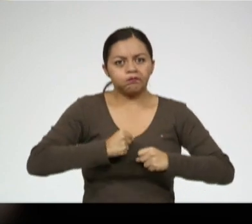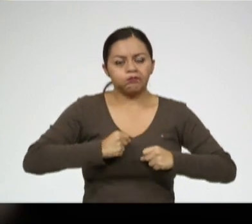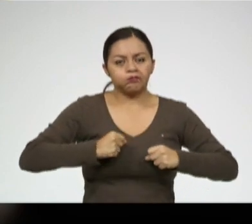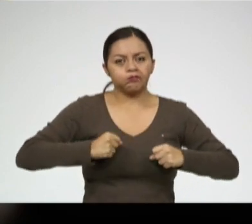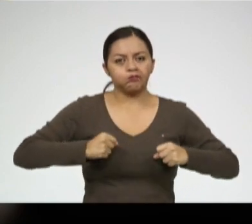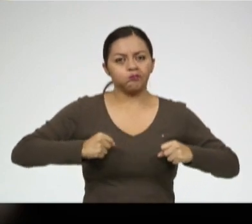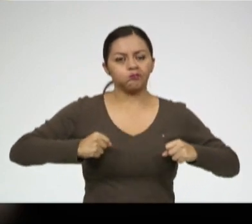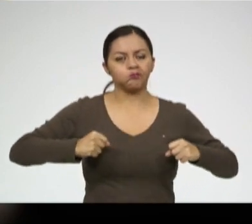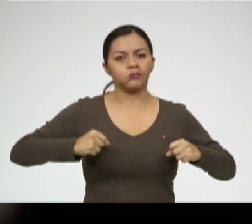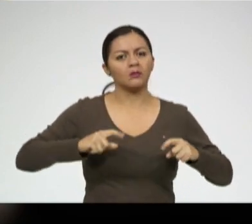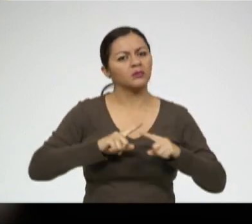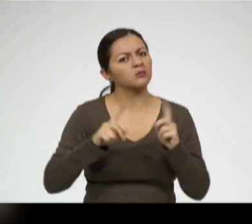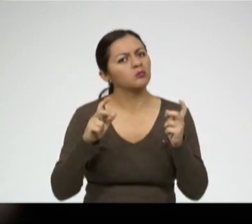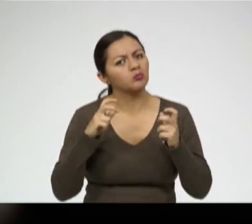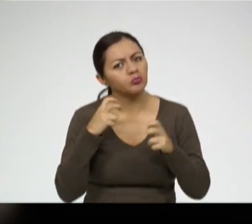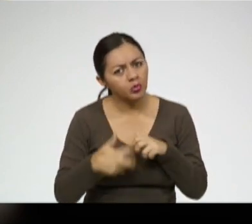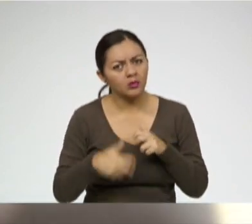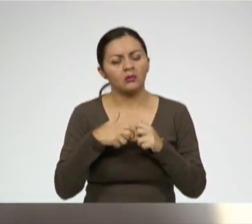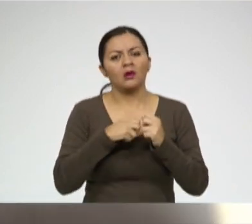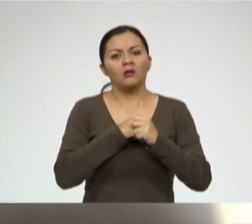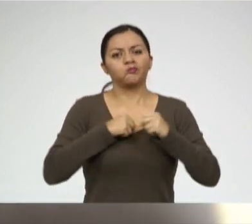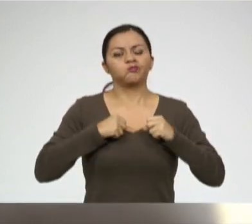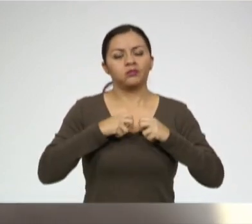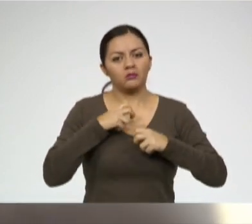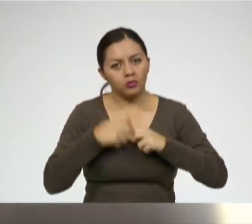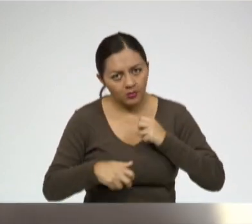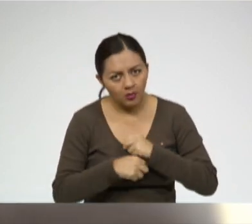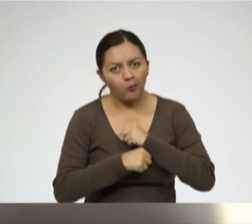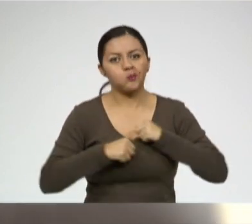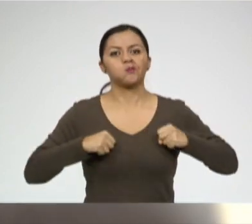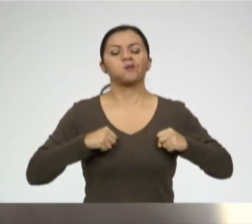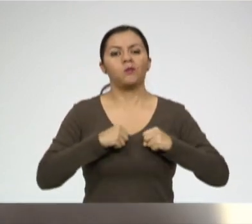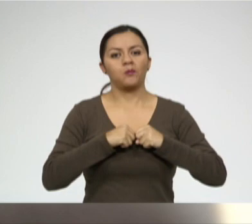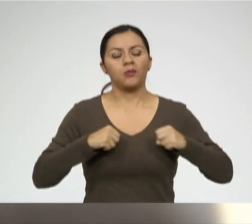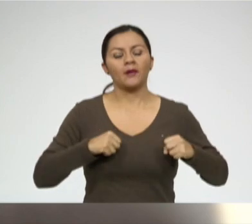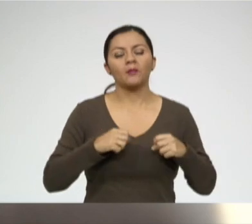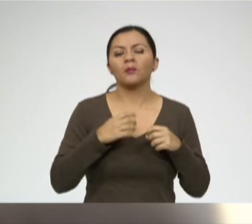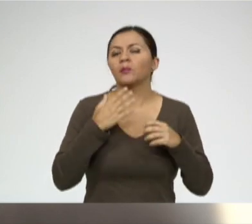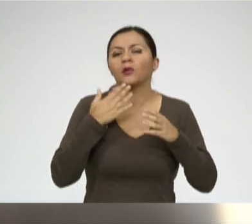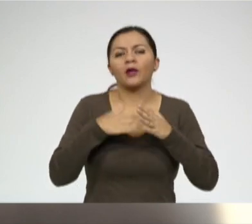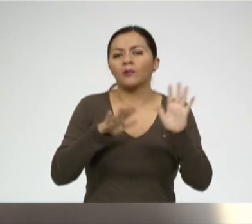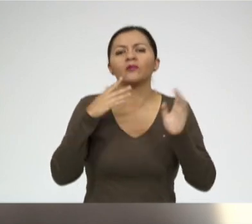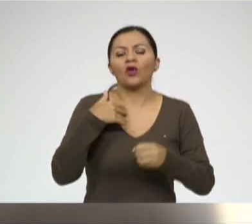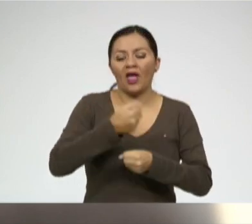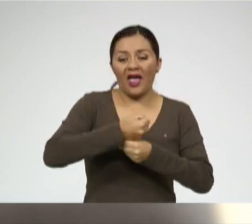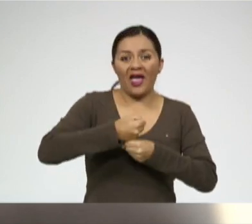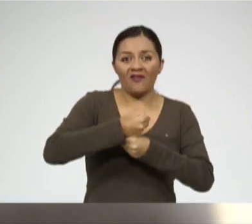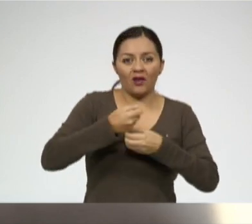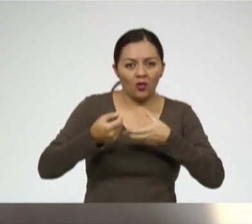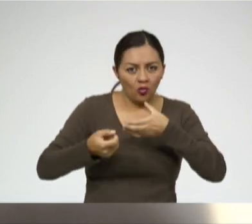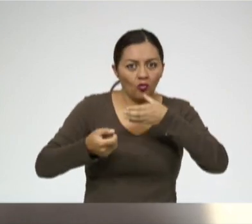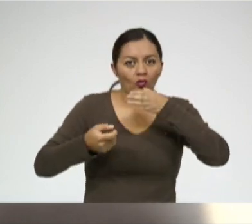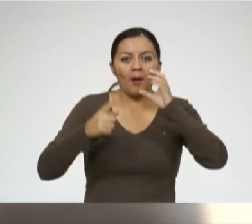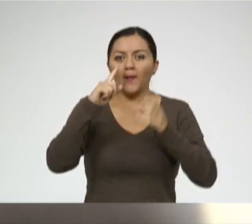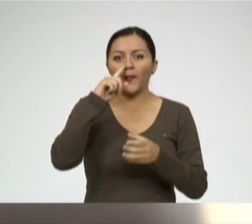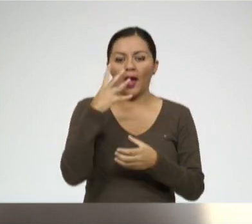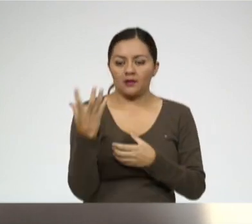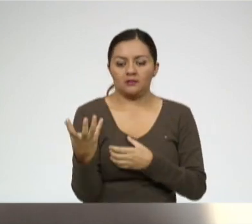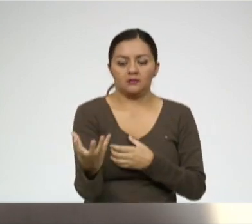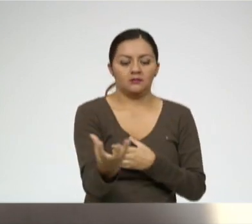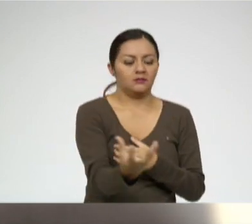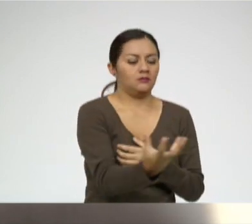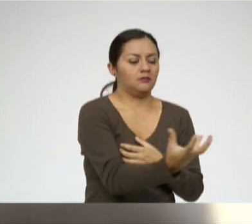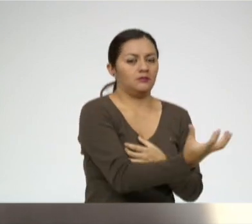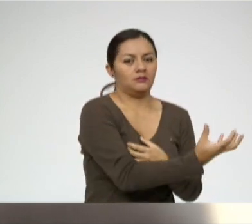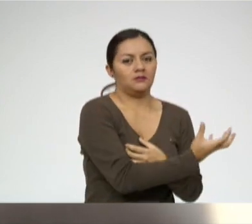siempre tuve problema de sobrepeso. En mi caso por ejemplo yo me tomaba un café con un montón de panes y